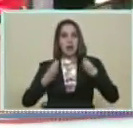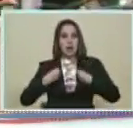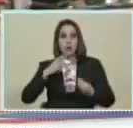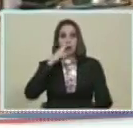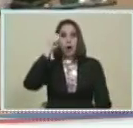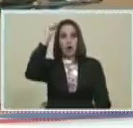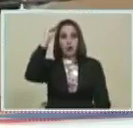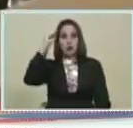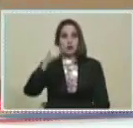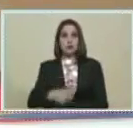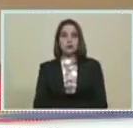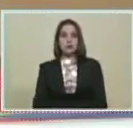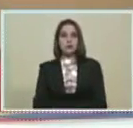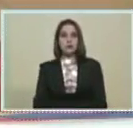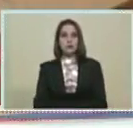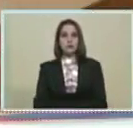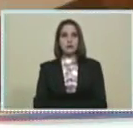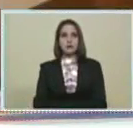Bueno